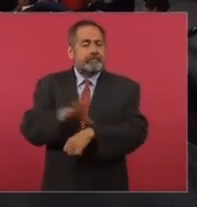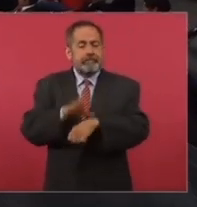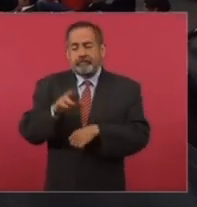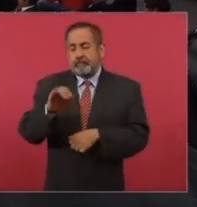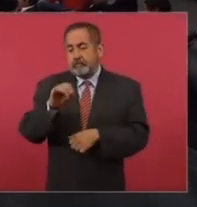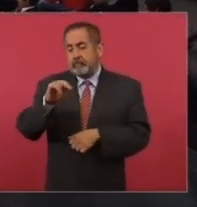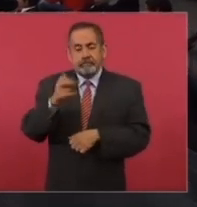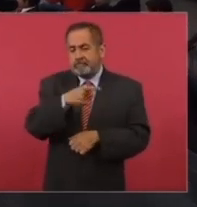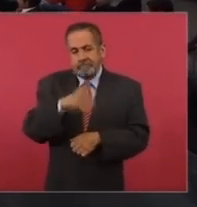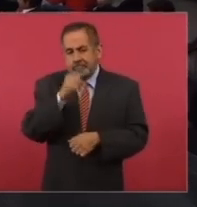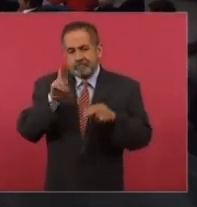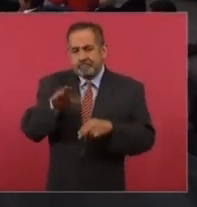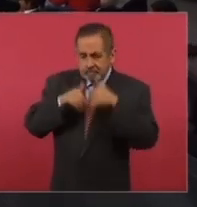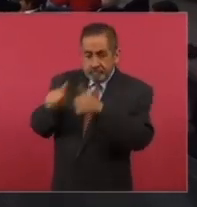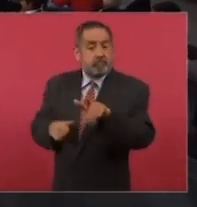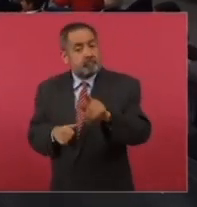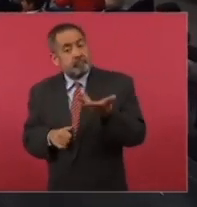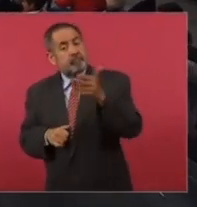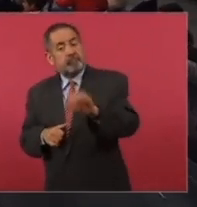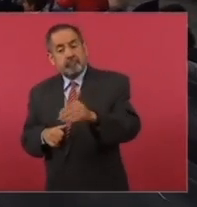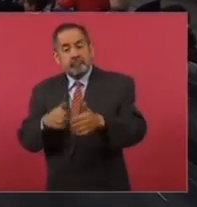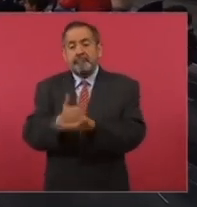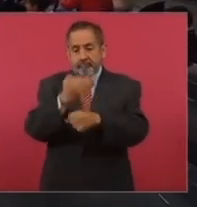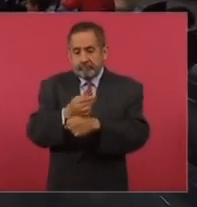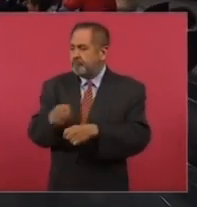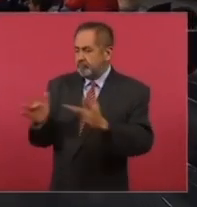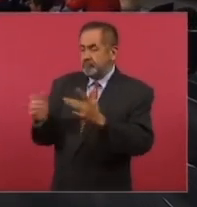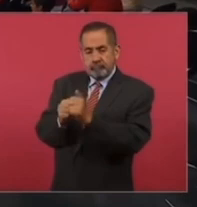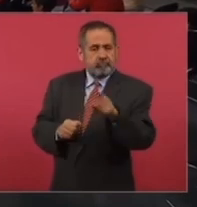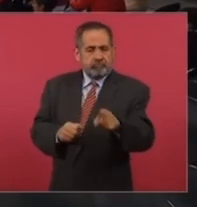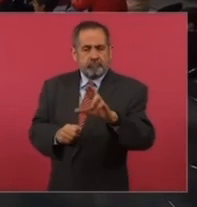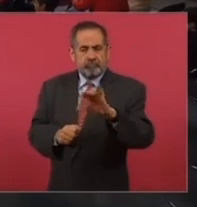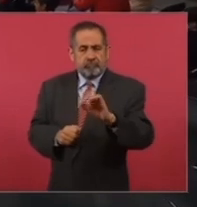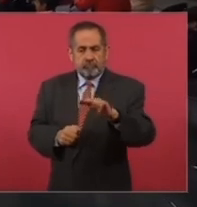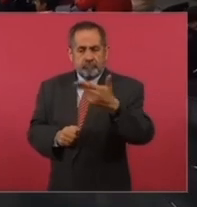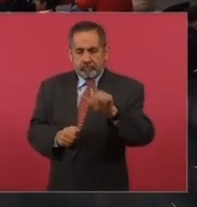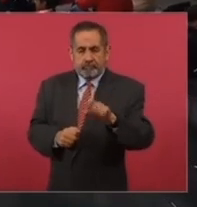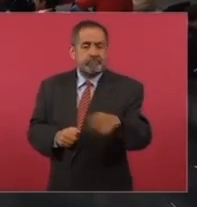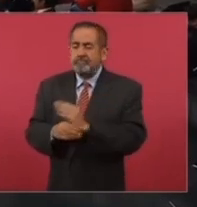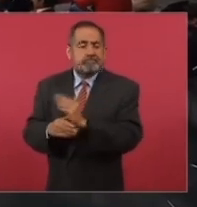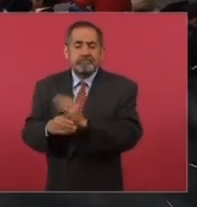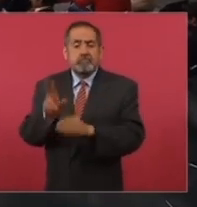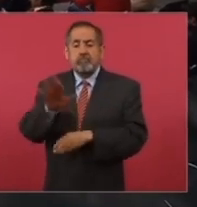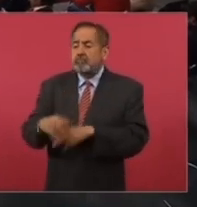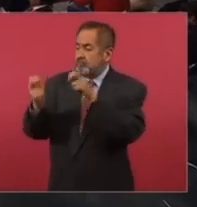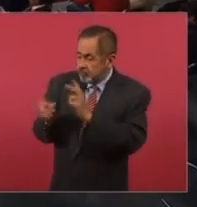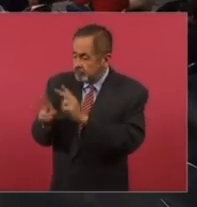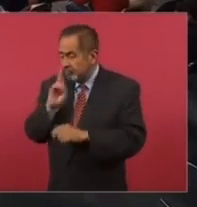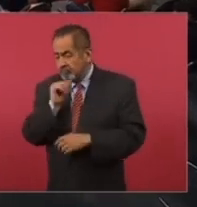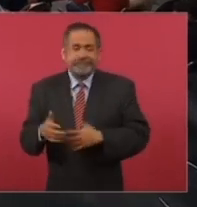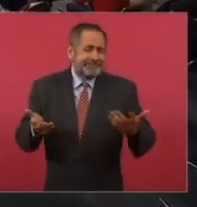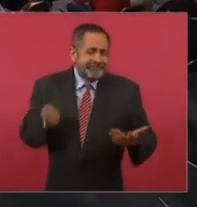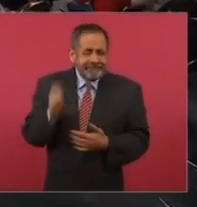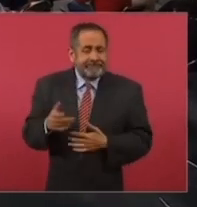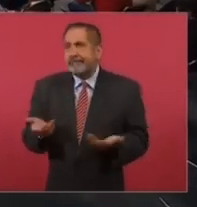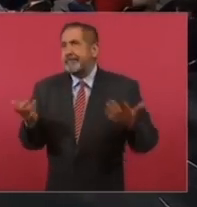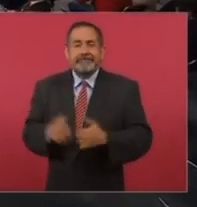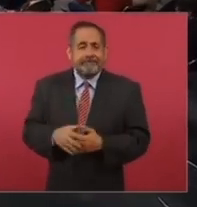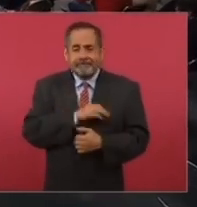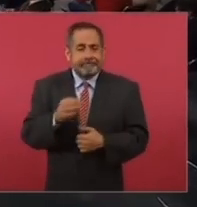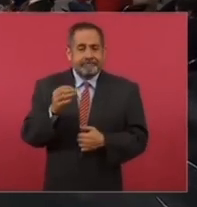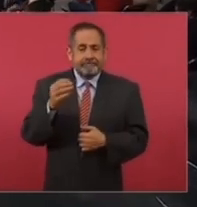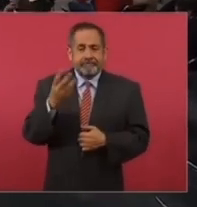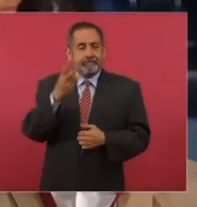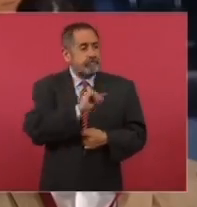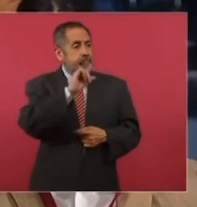Cuando se hace justicia en cualquier lado, es por parte de la Constitución, por parte de la ley. La ley se imparte